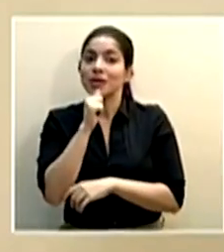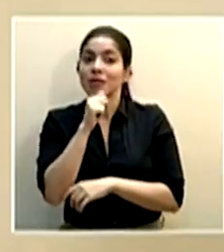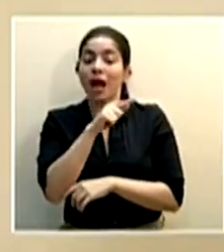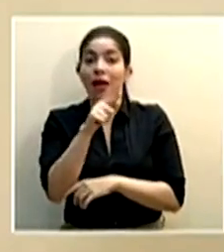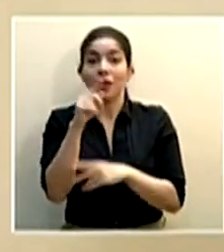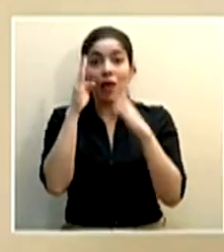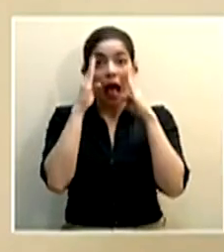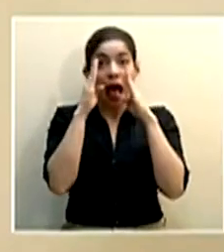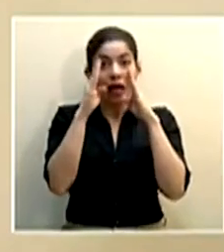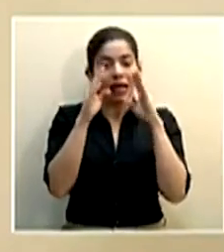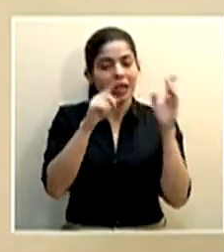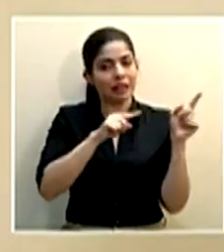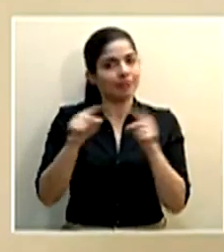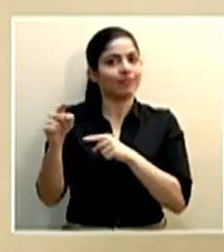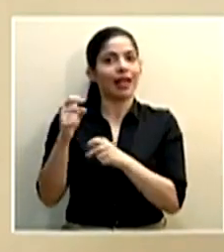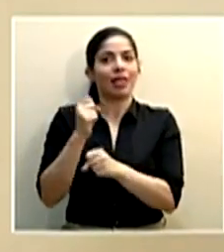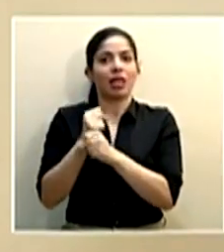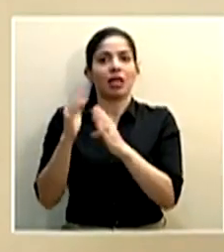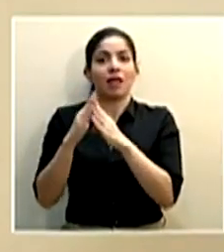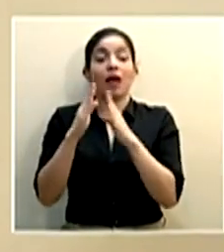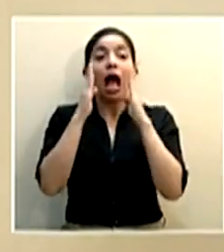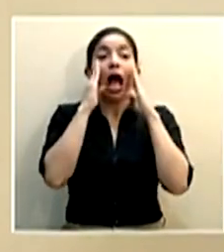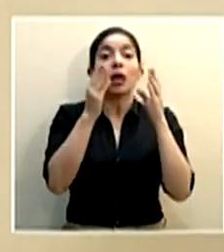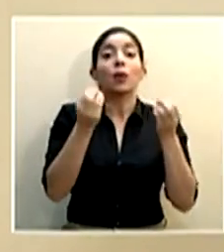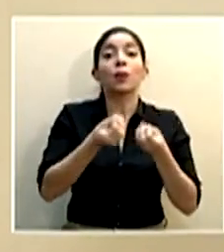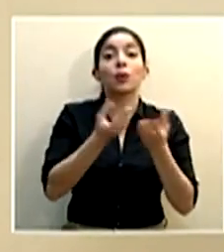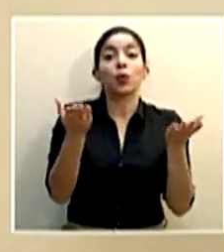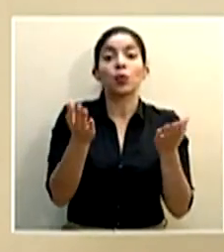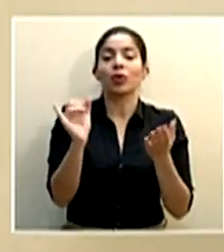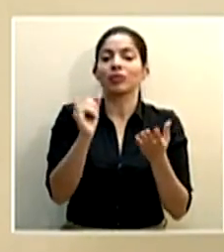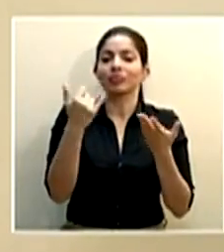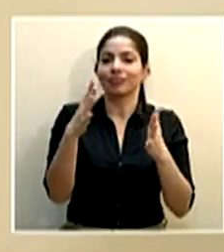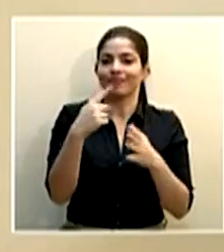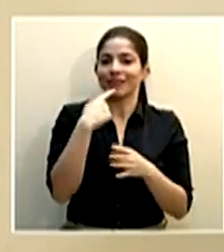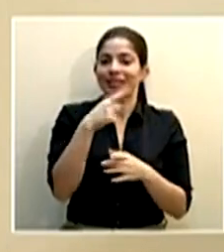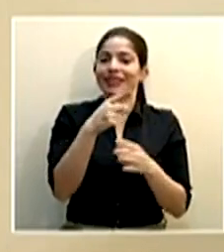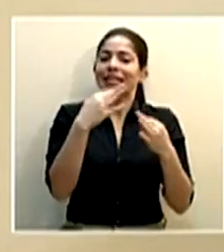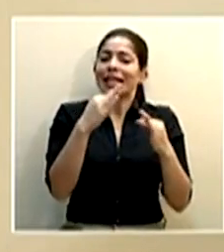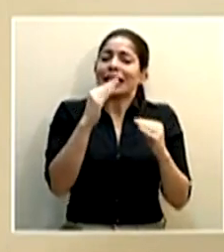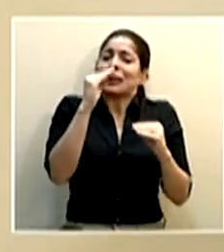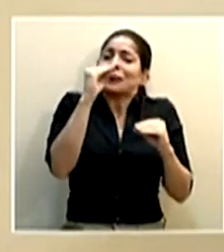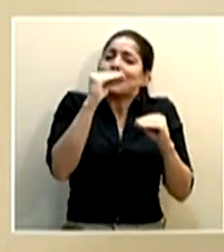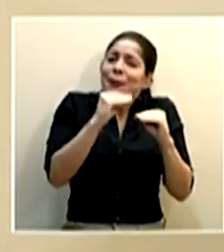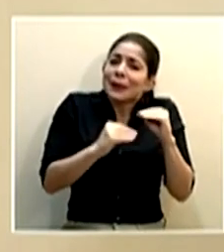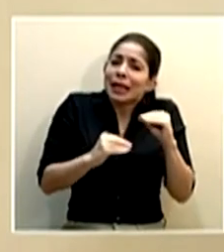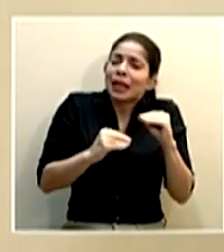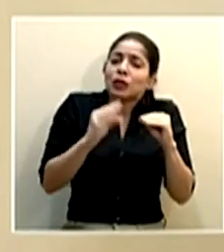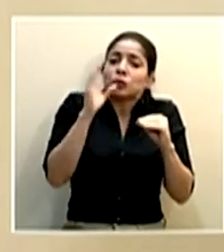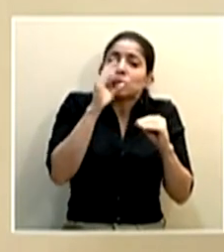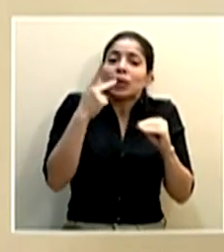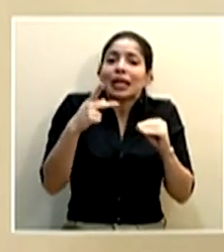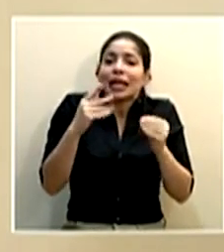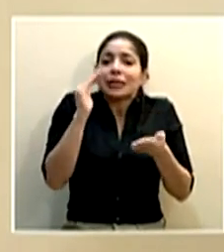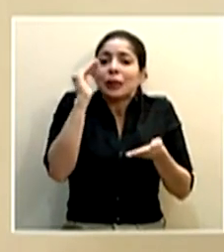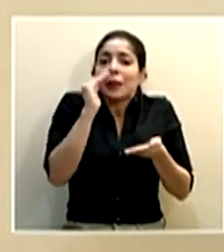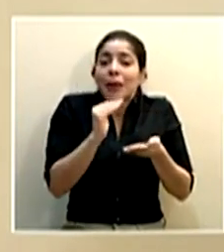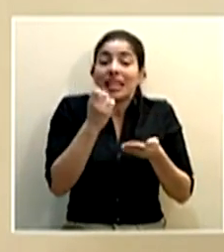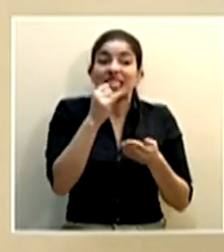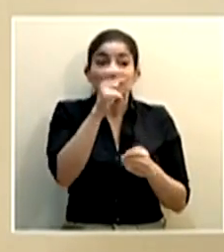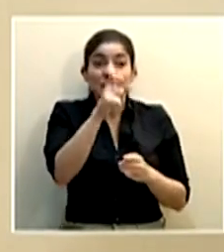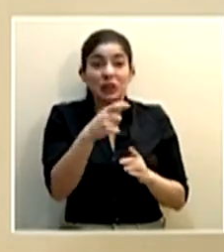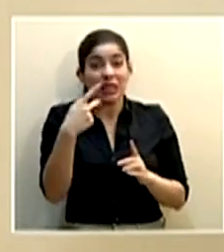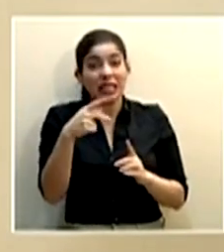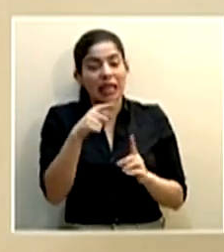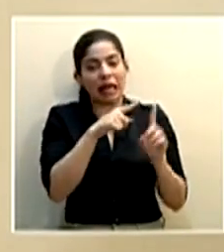atención en teletrabajo la parte de atención al público igual lo que hemos indicado hay que tratar de minimizar condiciones de riesgo especialmente para las personas más vulnerables